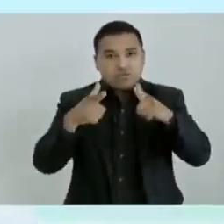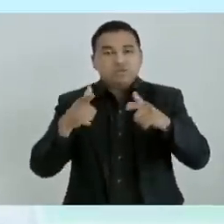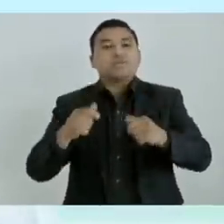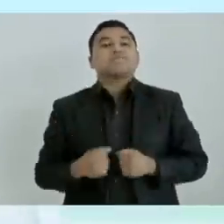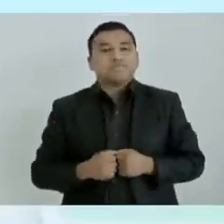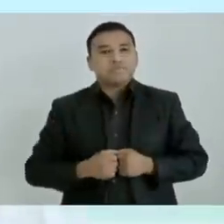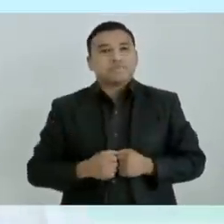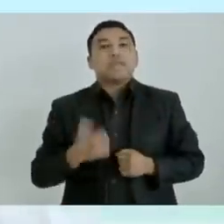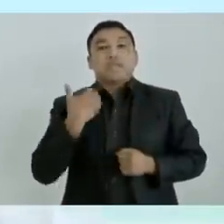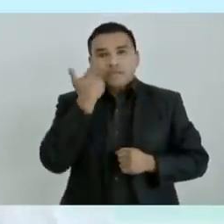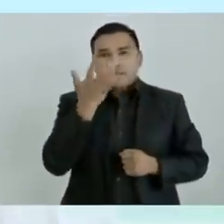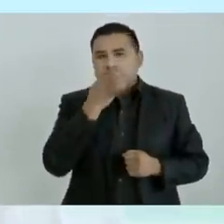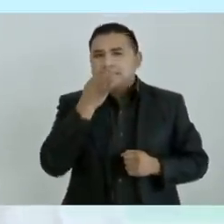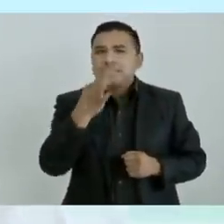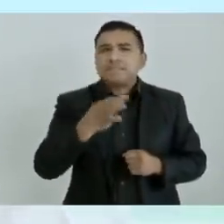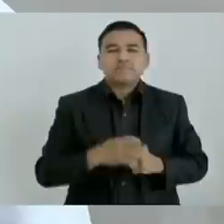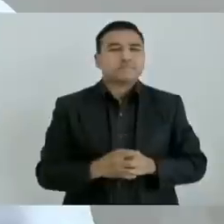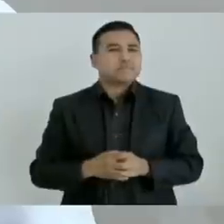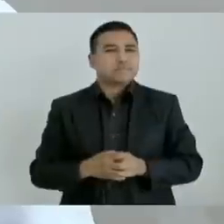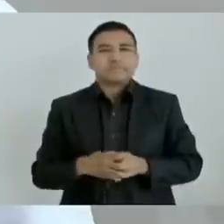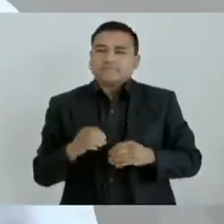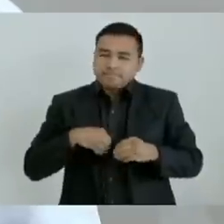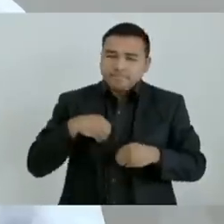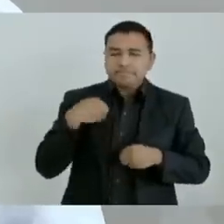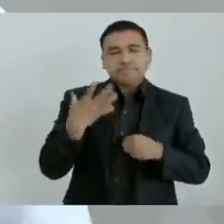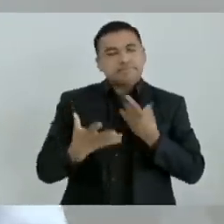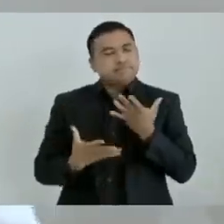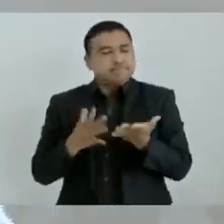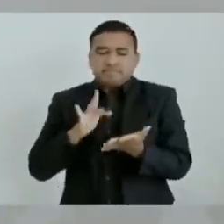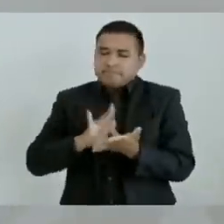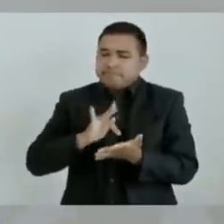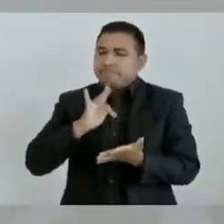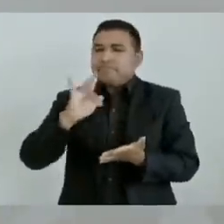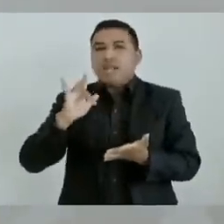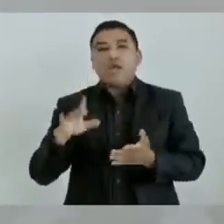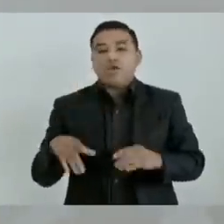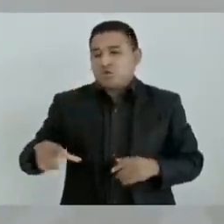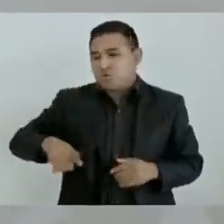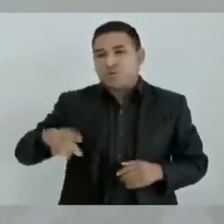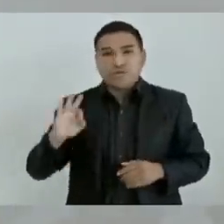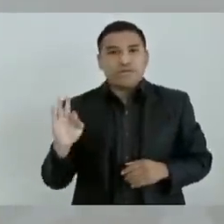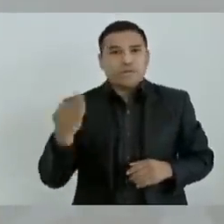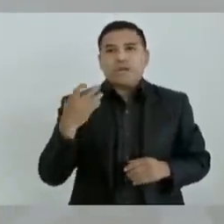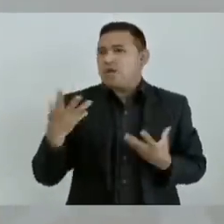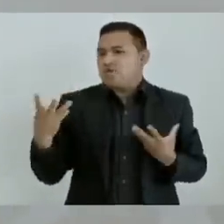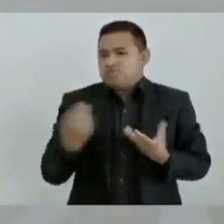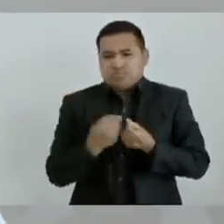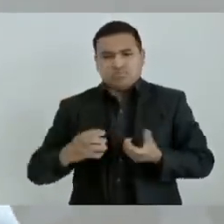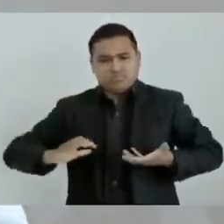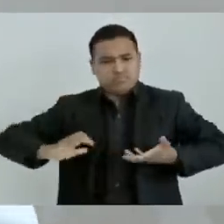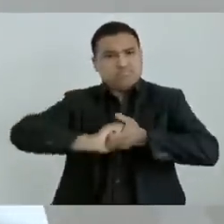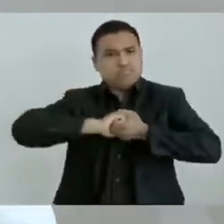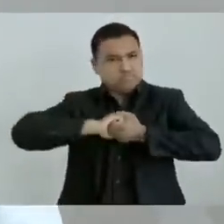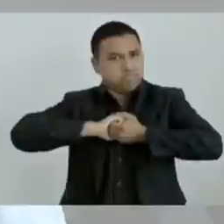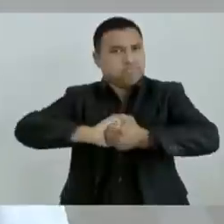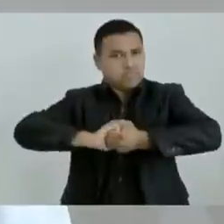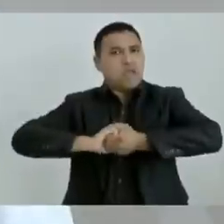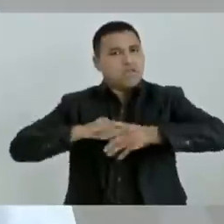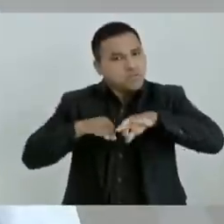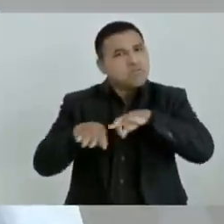Quiero también expresar el agradecimiento del Gobierno Federal, porque siempre trabajamos de manera